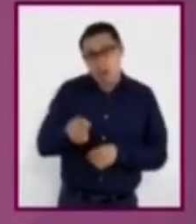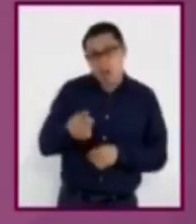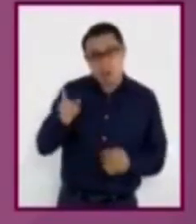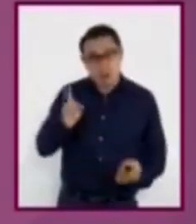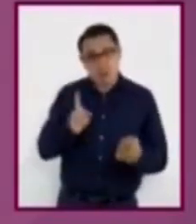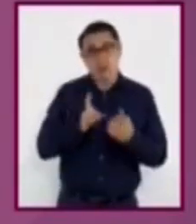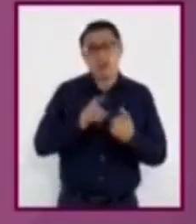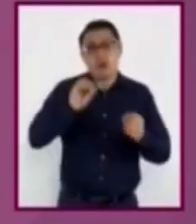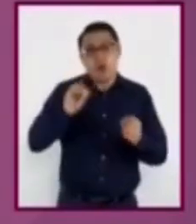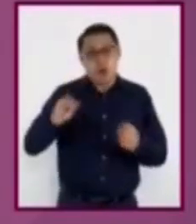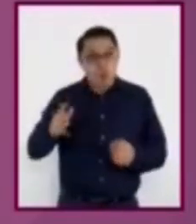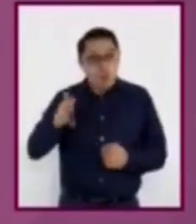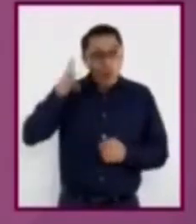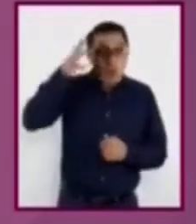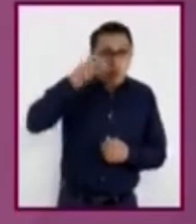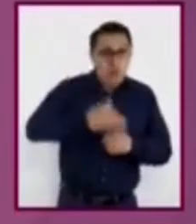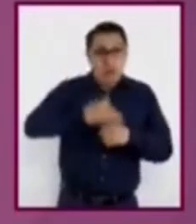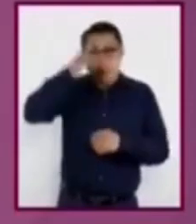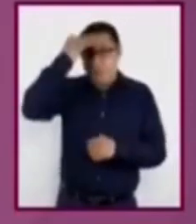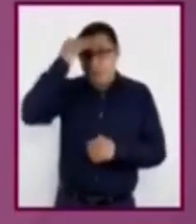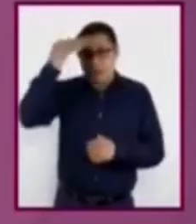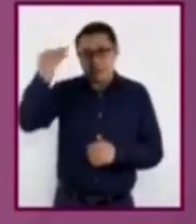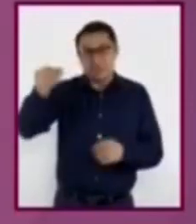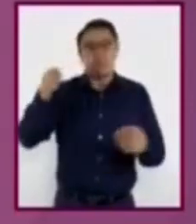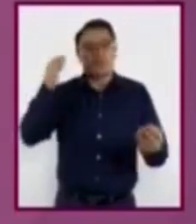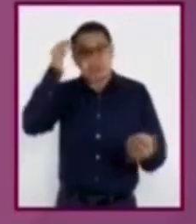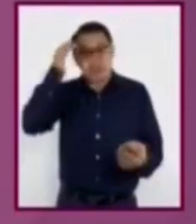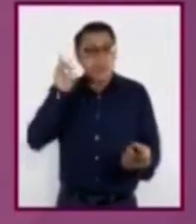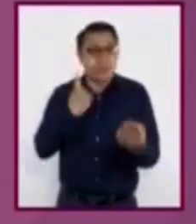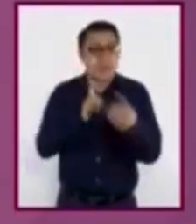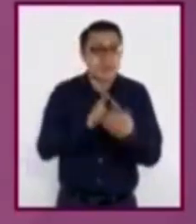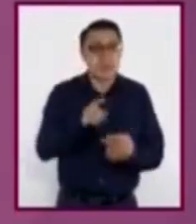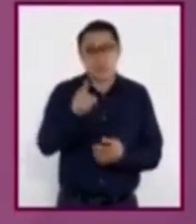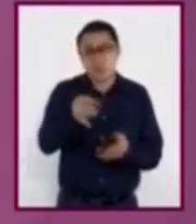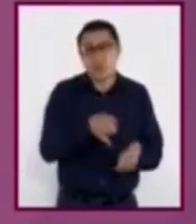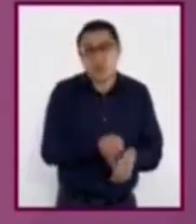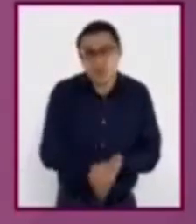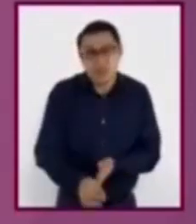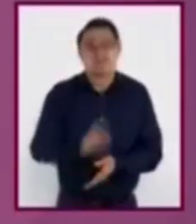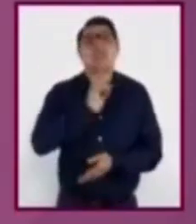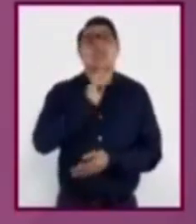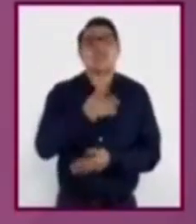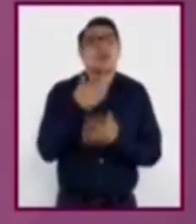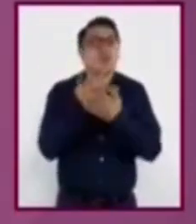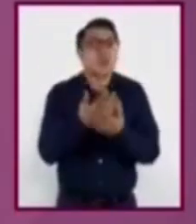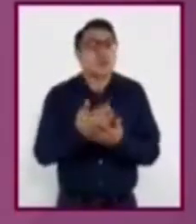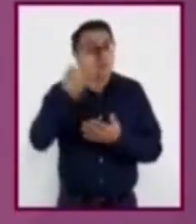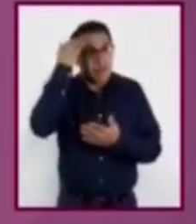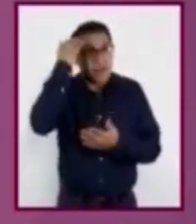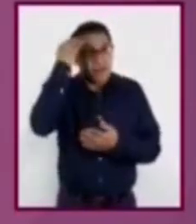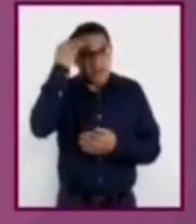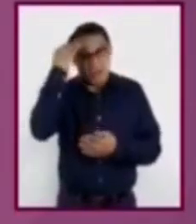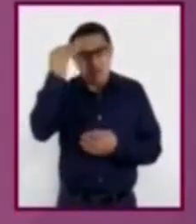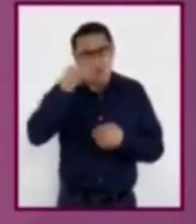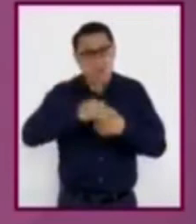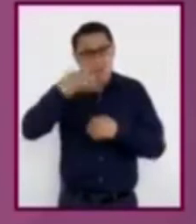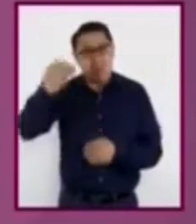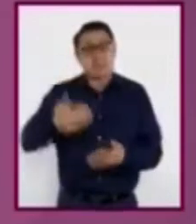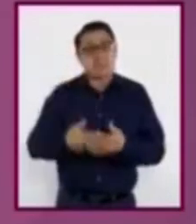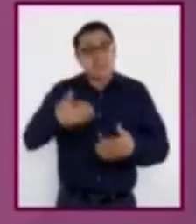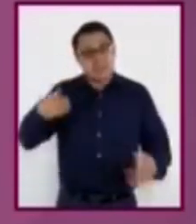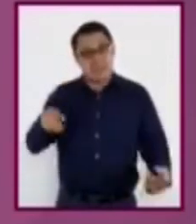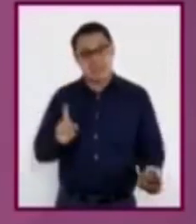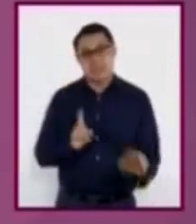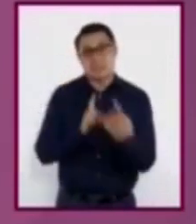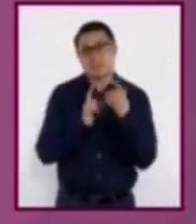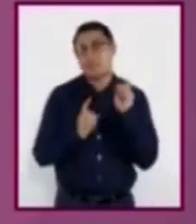conocerlo más. Ustedes pueden decidir si prefieren conocer más a una persona antes de tener una